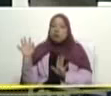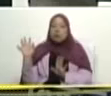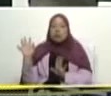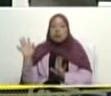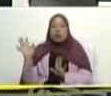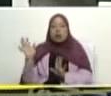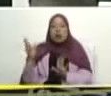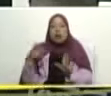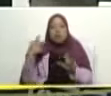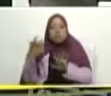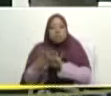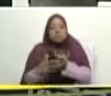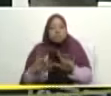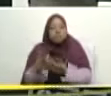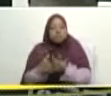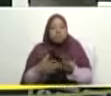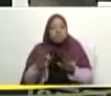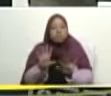inercia criminal